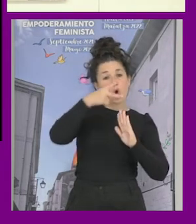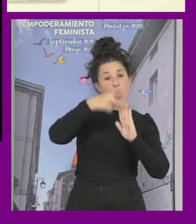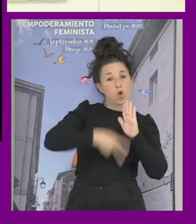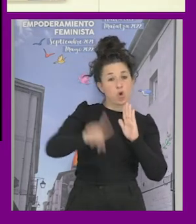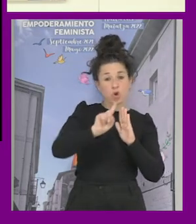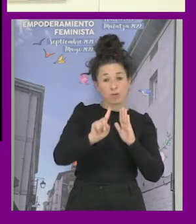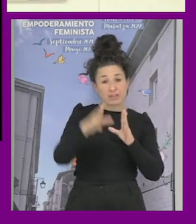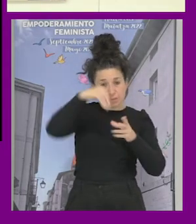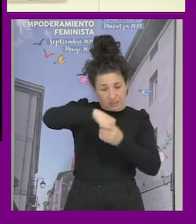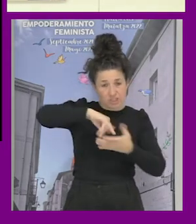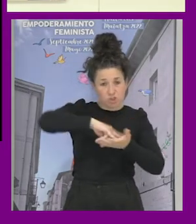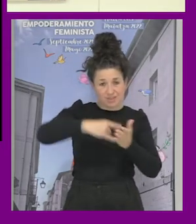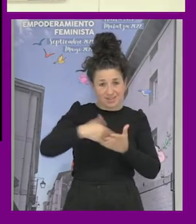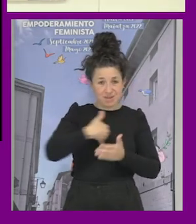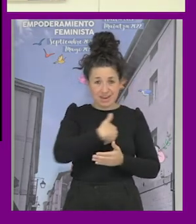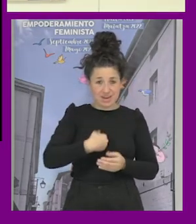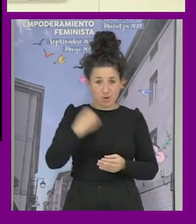género por tanto